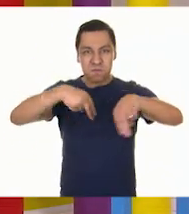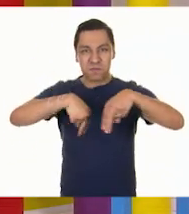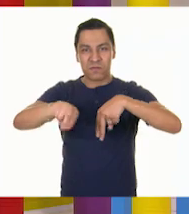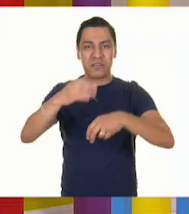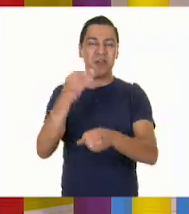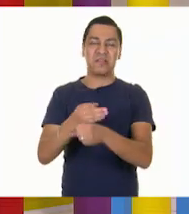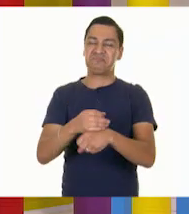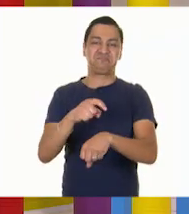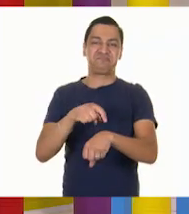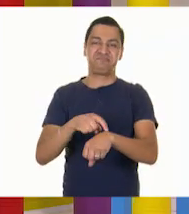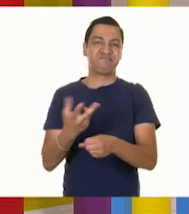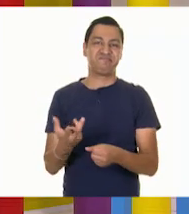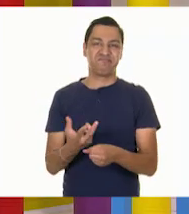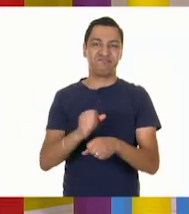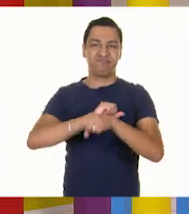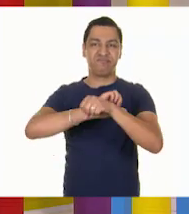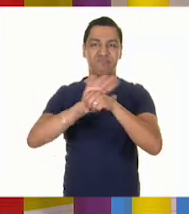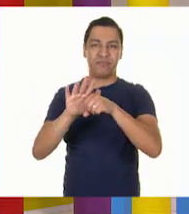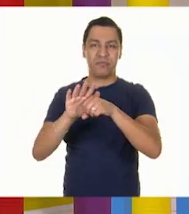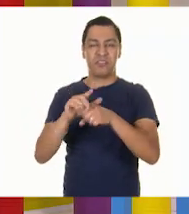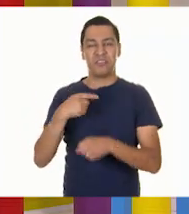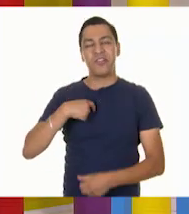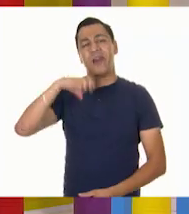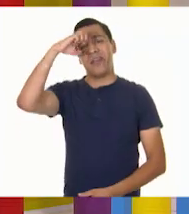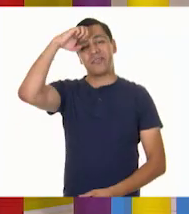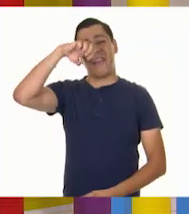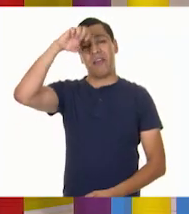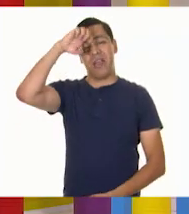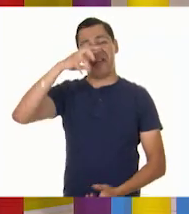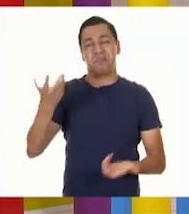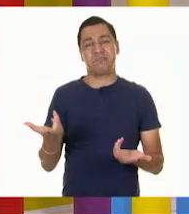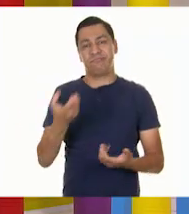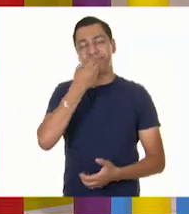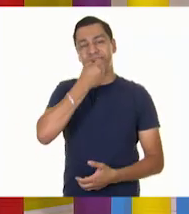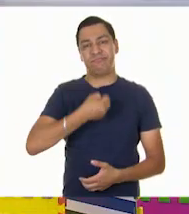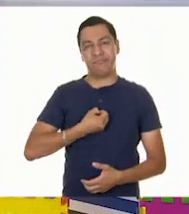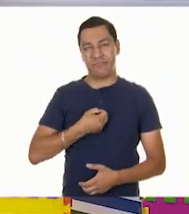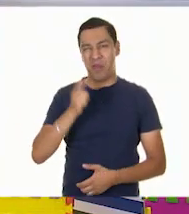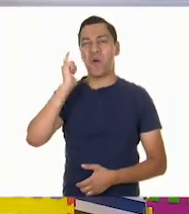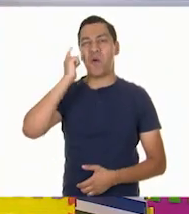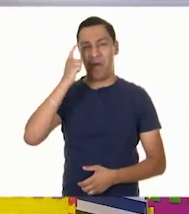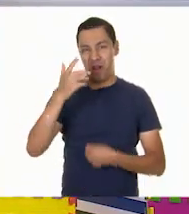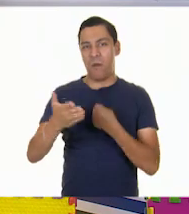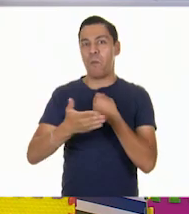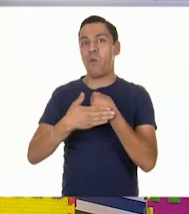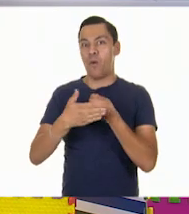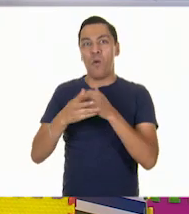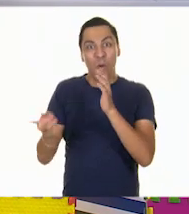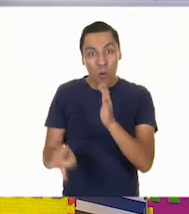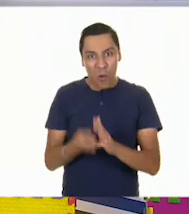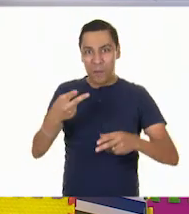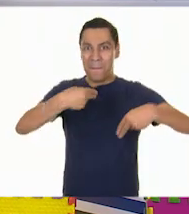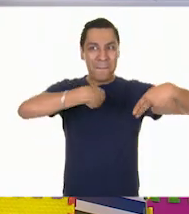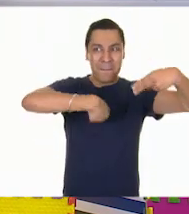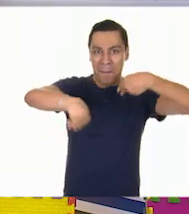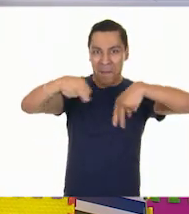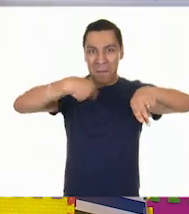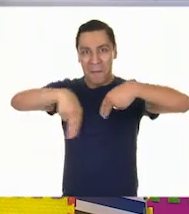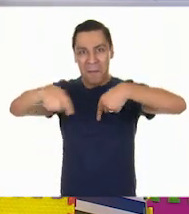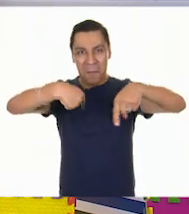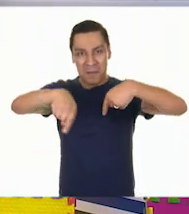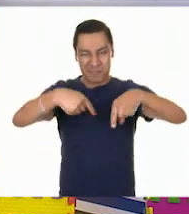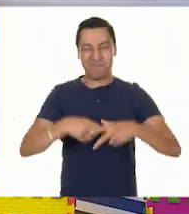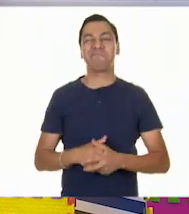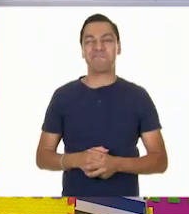Ahorita no podemos y la verdad es que es algo que extraño mucho. ¡Ay, claro! Ojalá la puedas seguir practicando cuando ya todo sea más